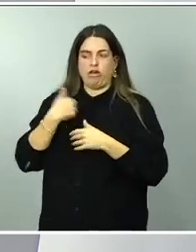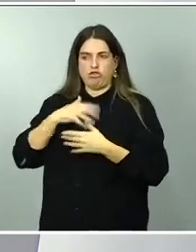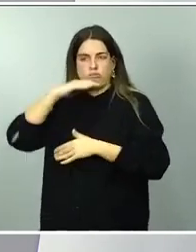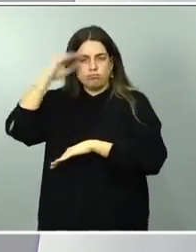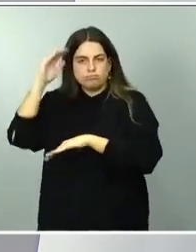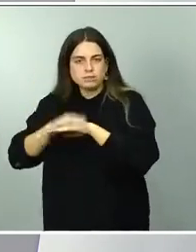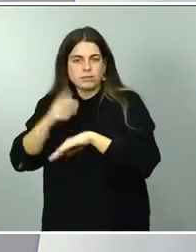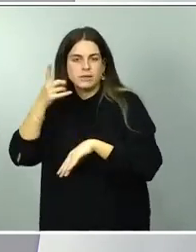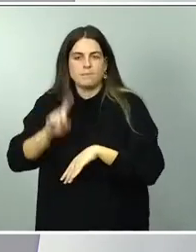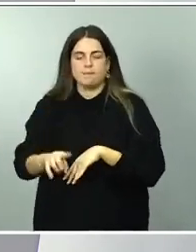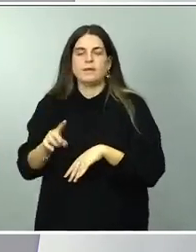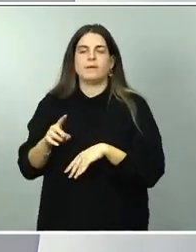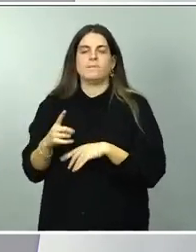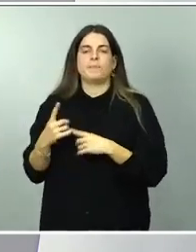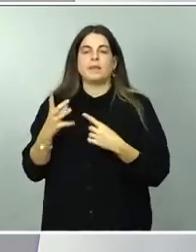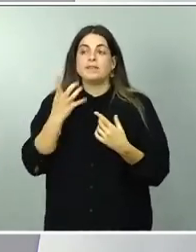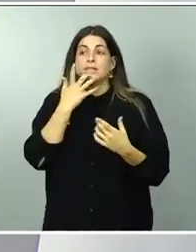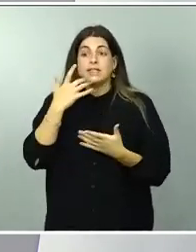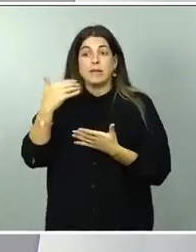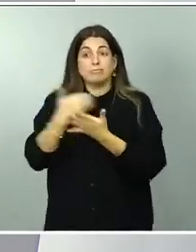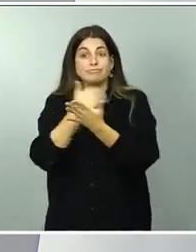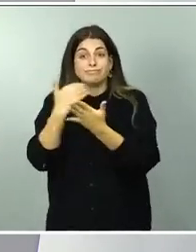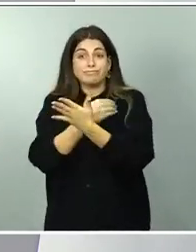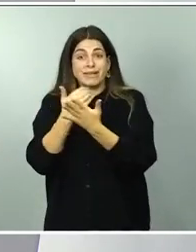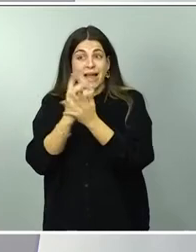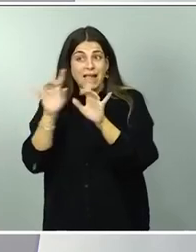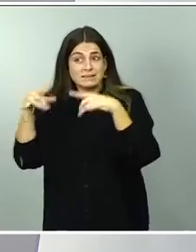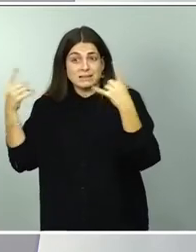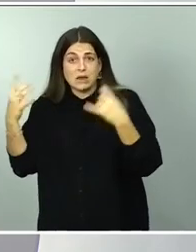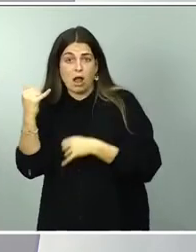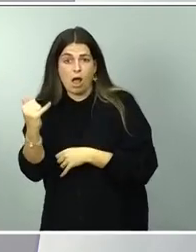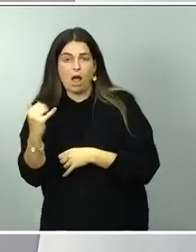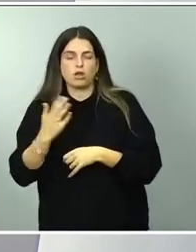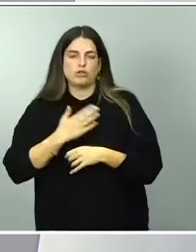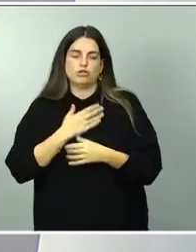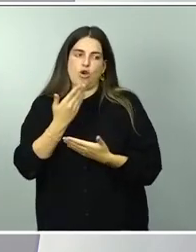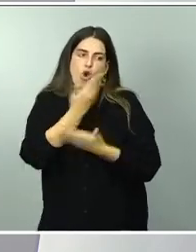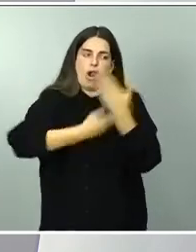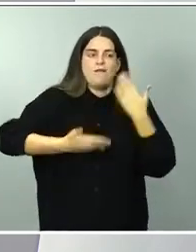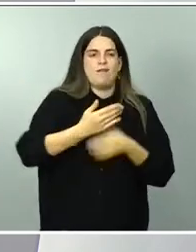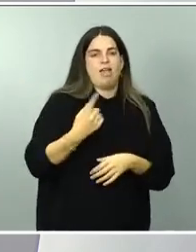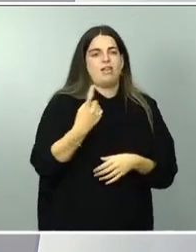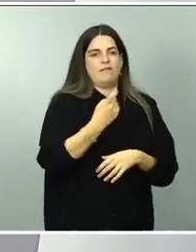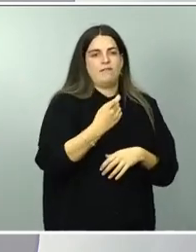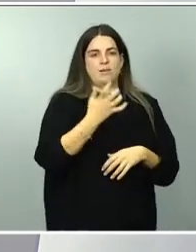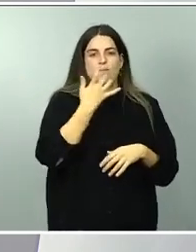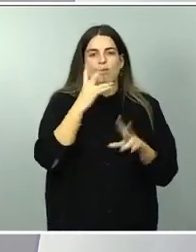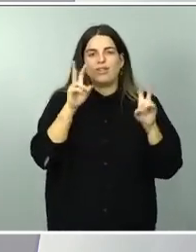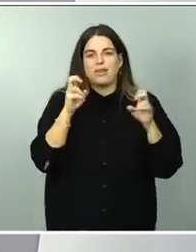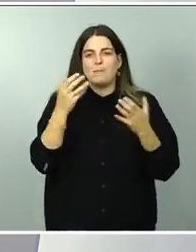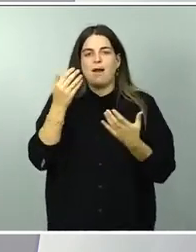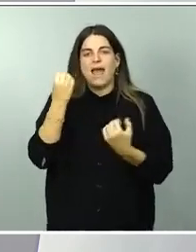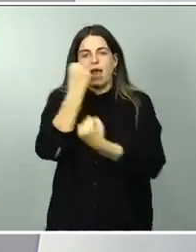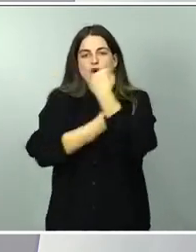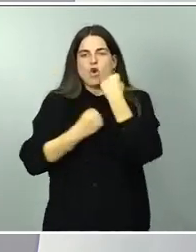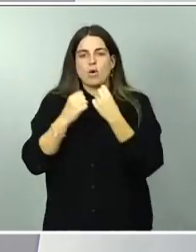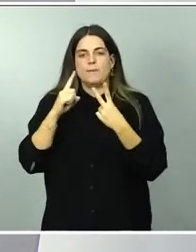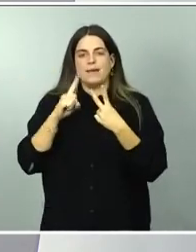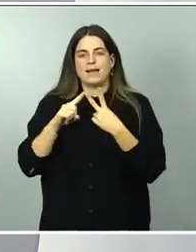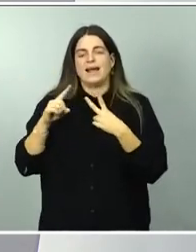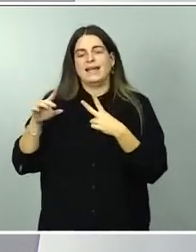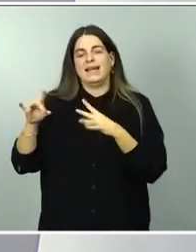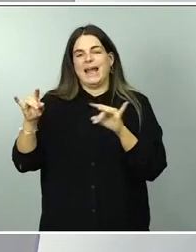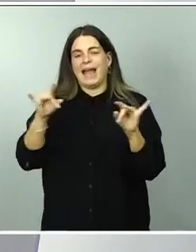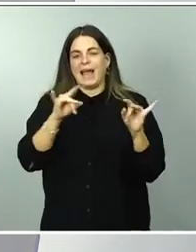obteniendo unos beneficios extraordinarios por la situación económica y geopolítica. Por tanto, si me permiten